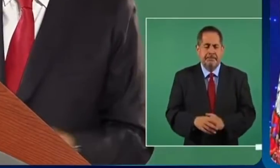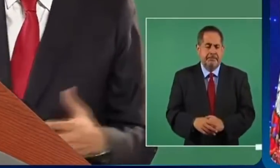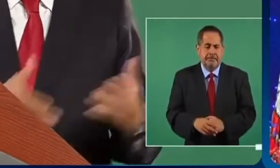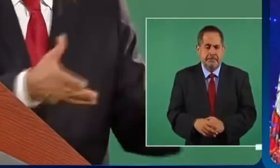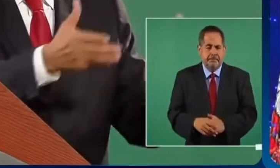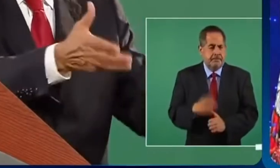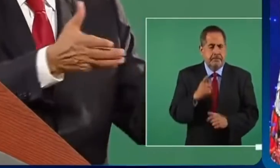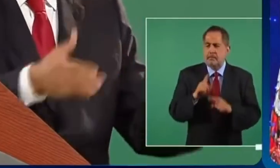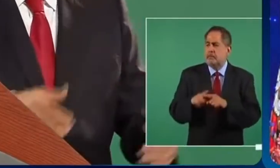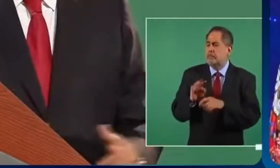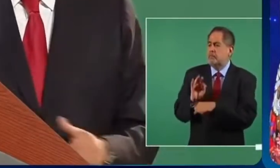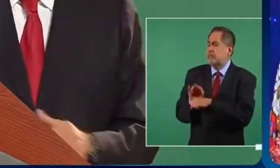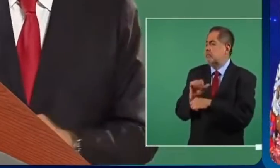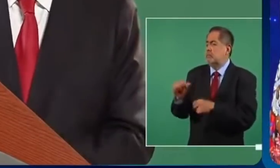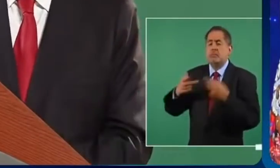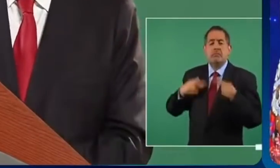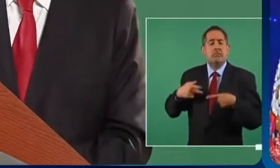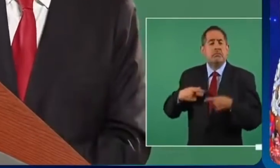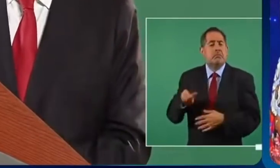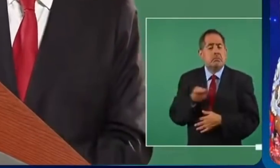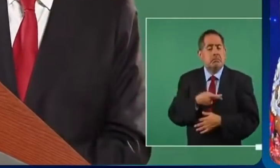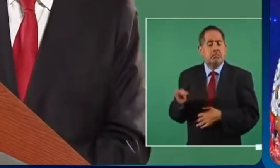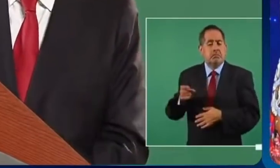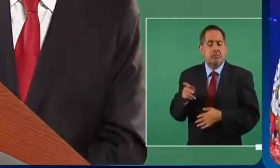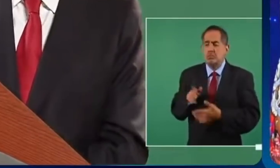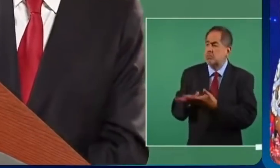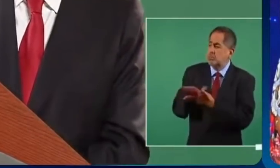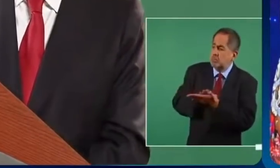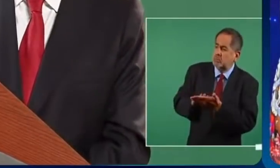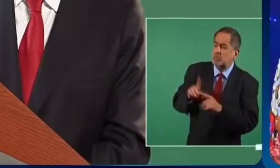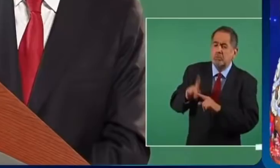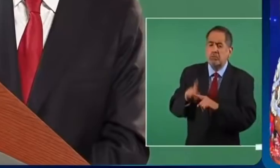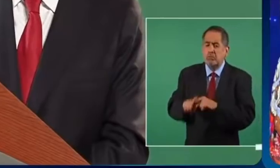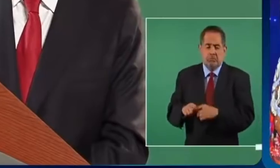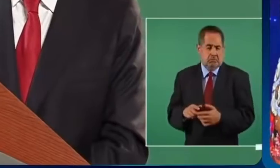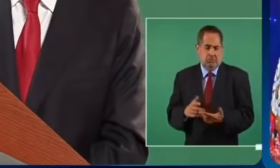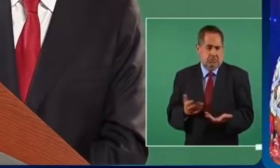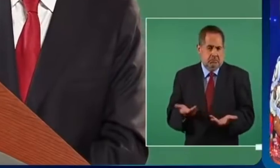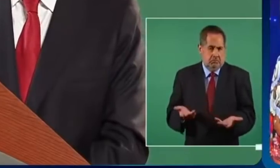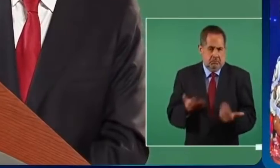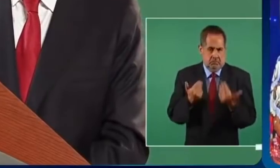entonces ¿quién defiende a la gente humilde? ¿Quién defiende a los pobres?